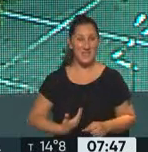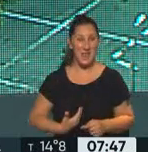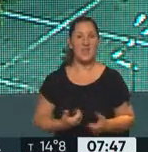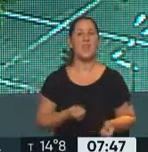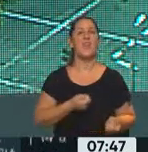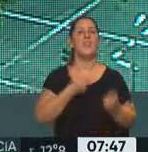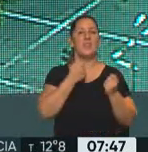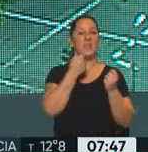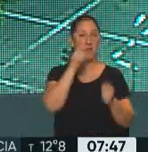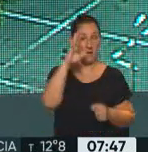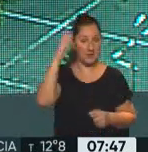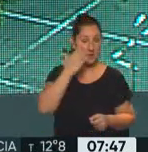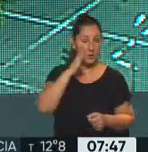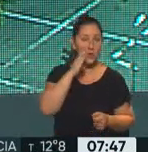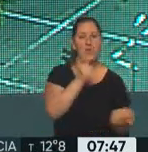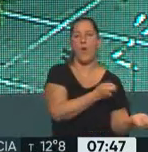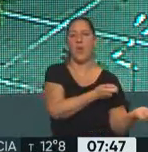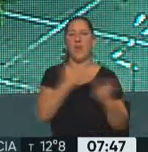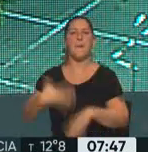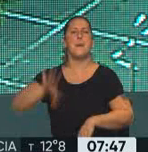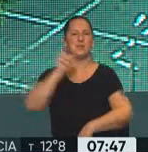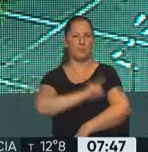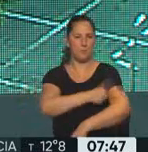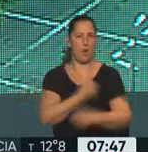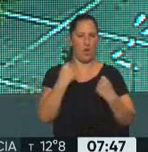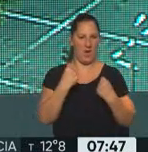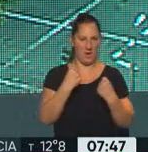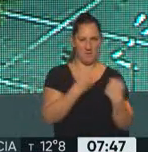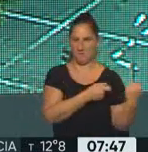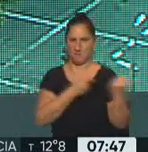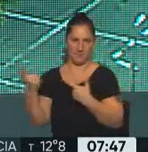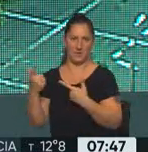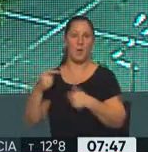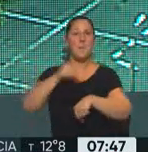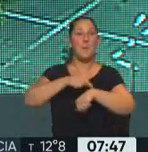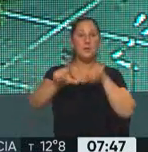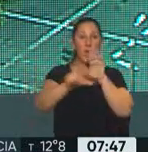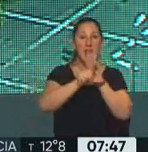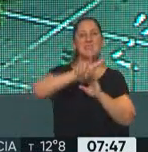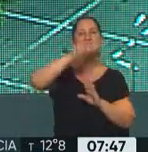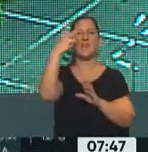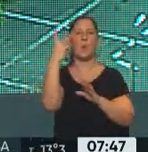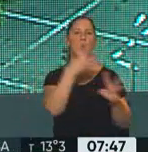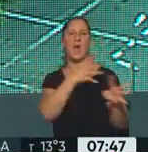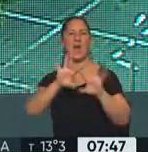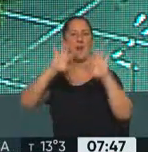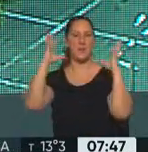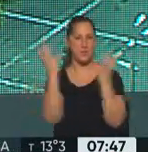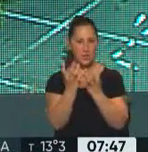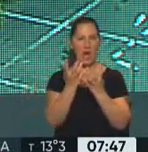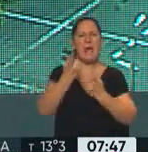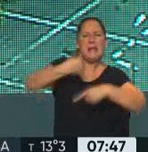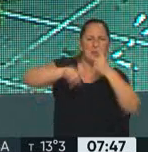poder transferir armas a Ucrania. Ucrania es una ley que se usaba durante la Segunda Guerra Mundial. Elimina algunos trámites